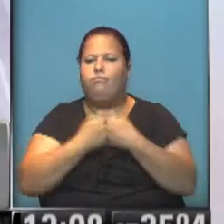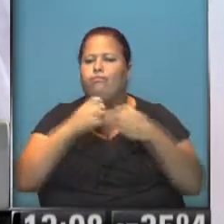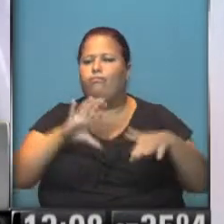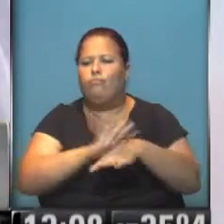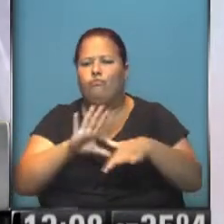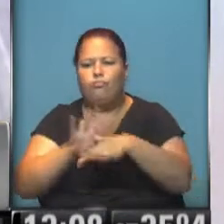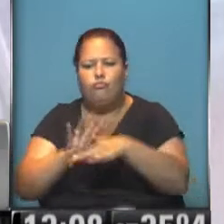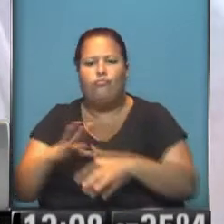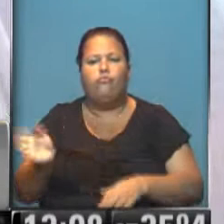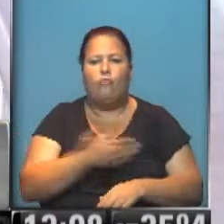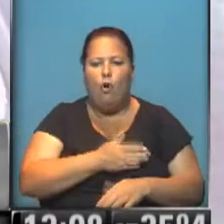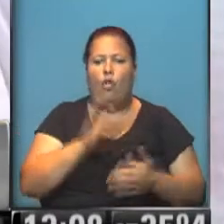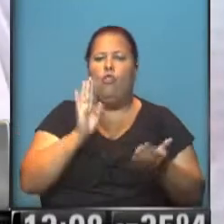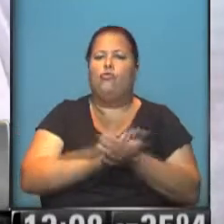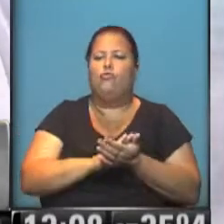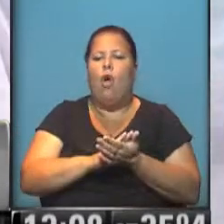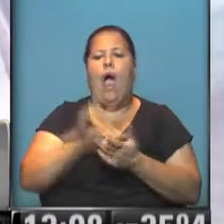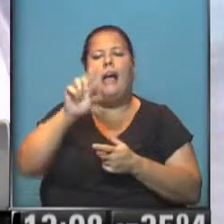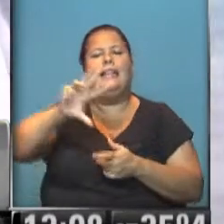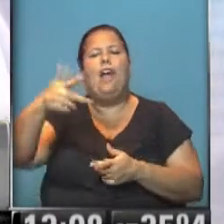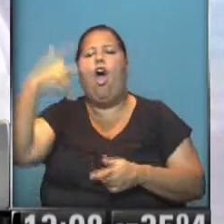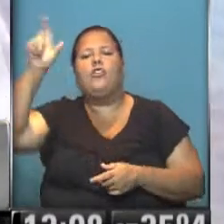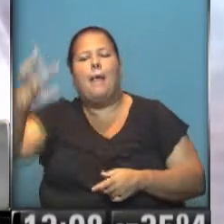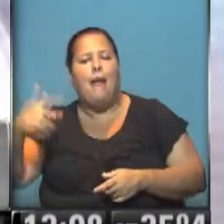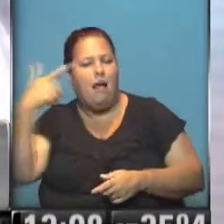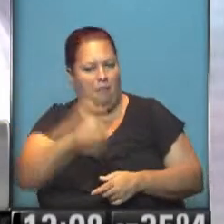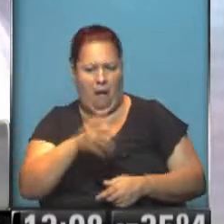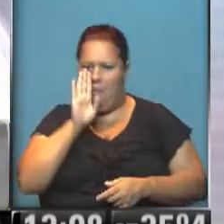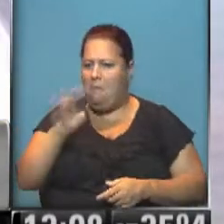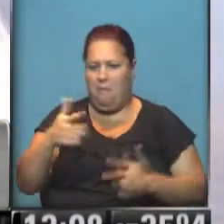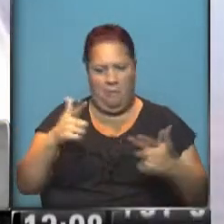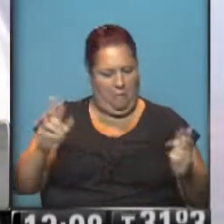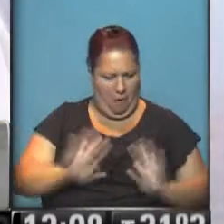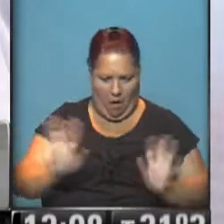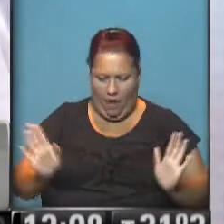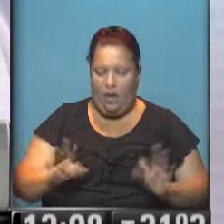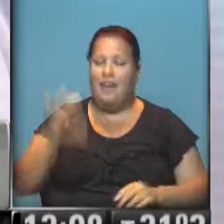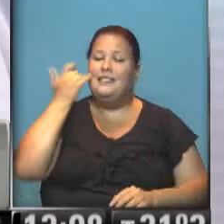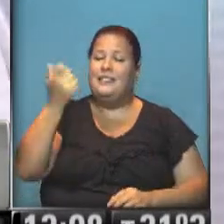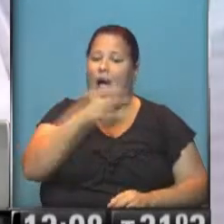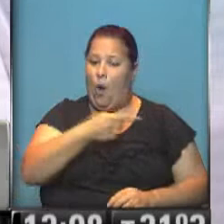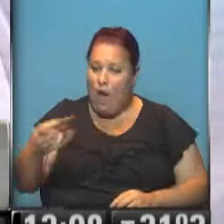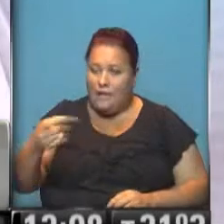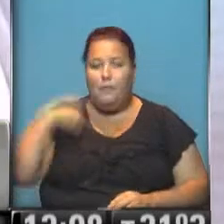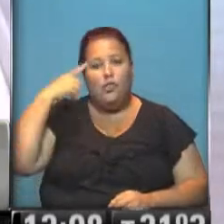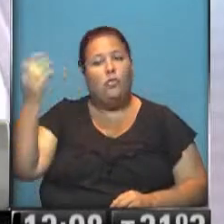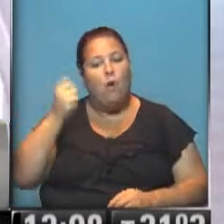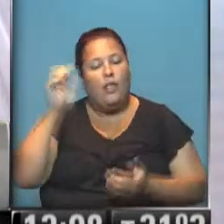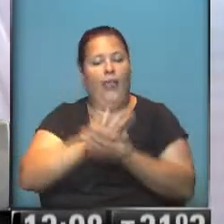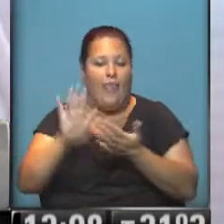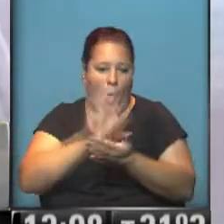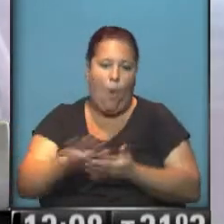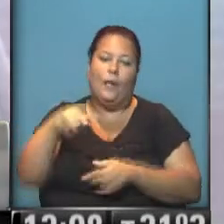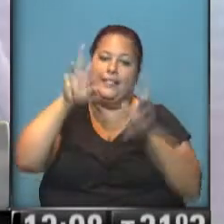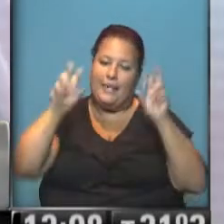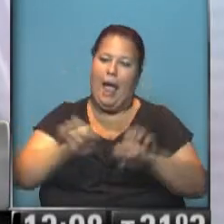en excluir a una tercera persona del departamento de Nisman. A una semana, creo importante que volvamos sobre este